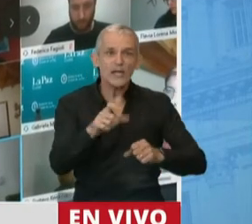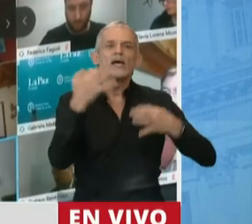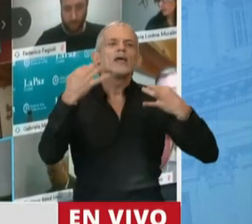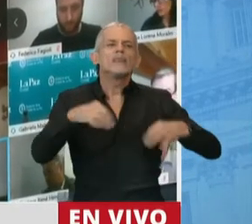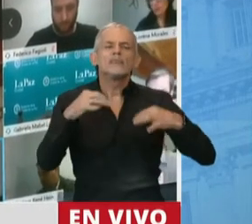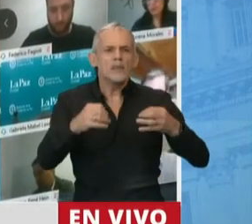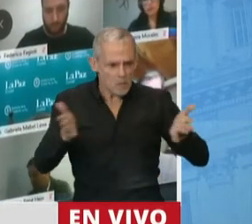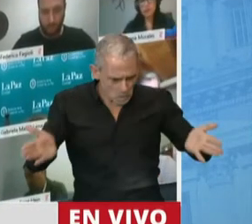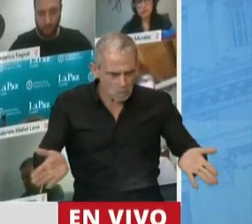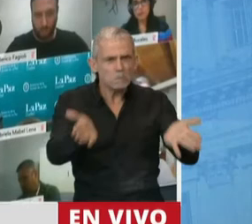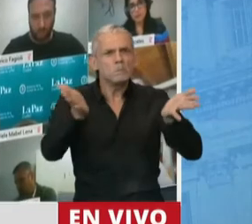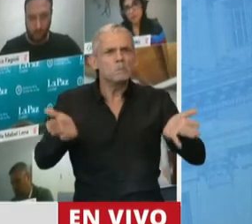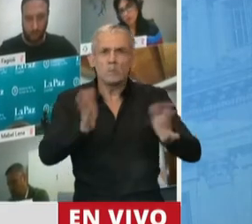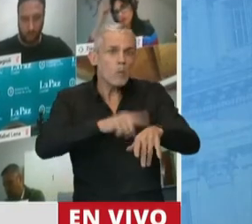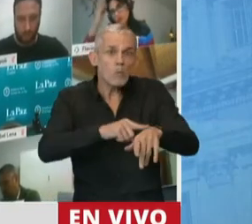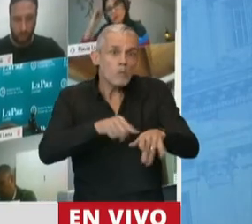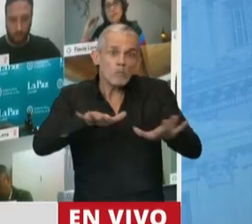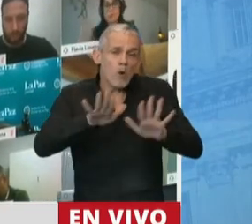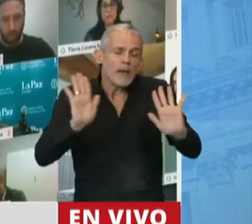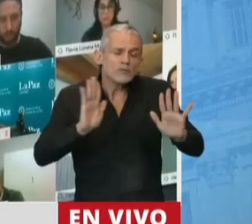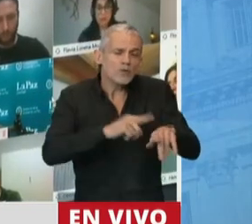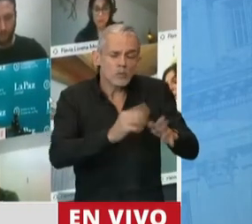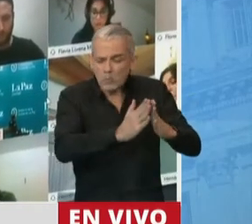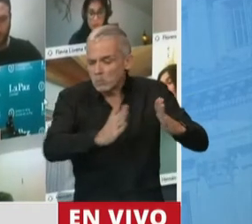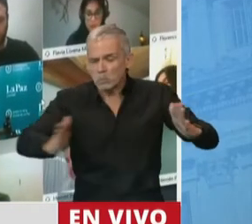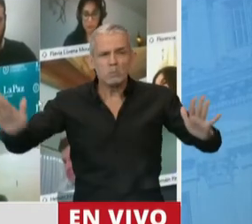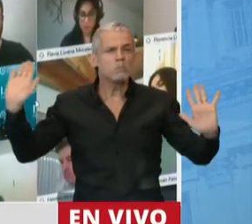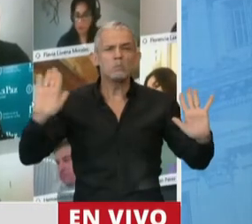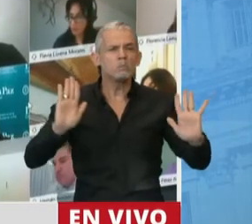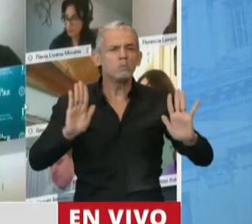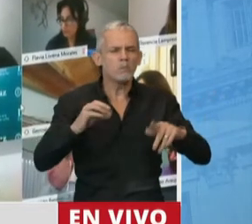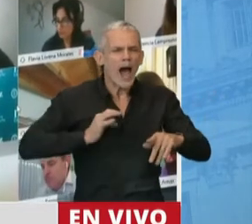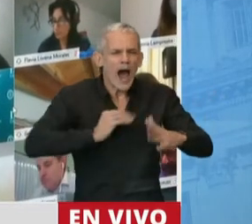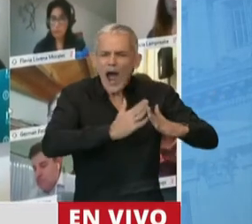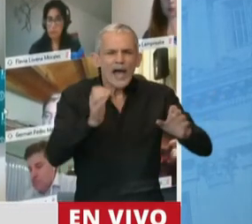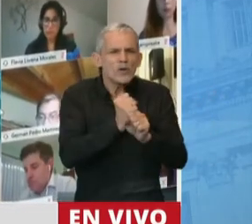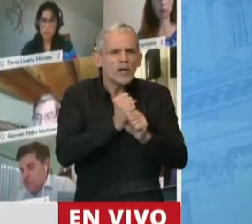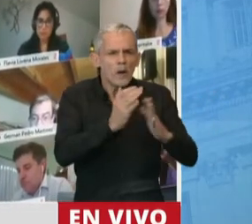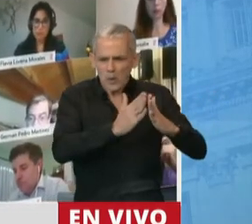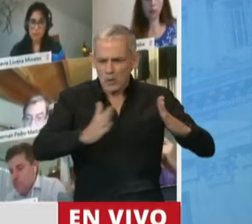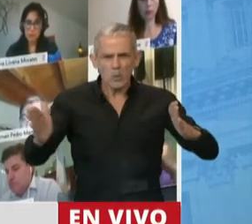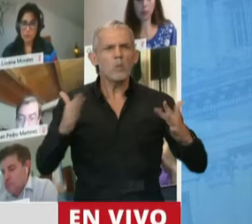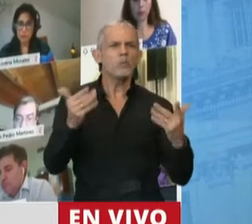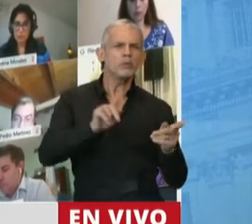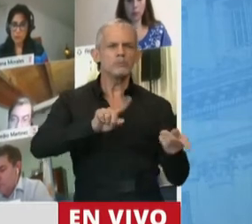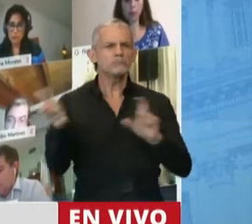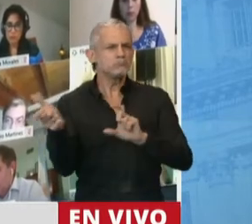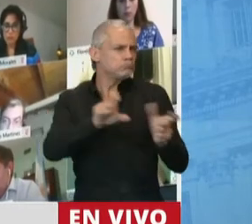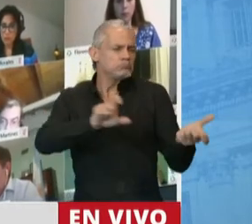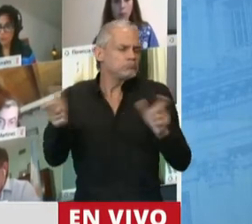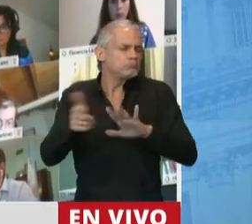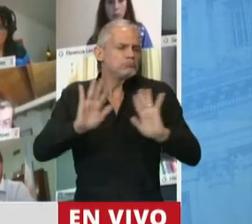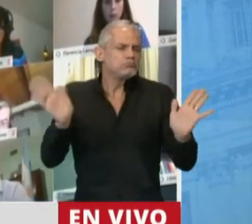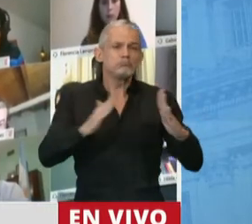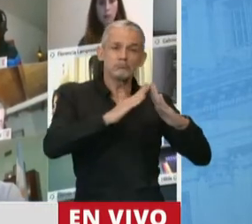posibilidad en algún momento del desarrollo de su carrera de pasar a la forma